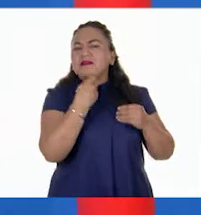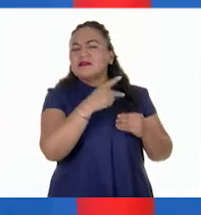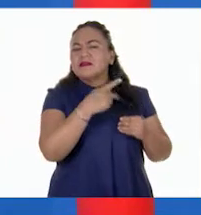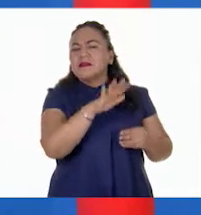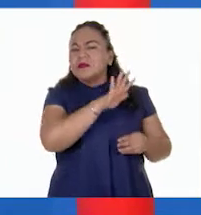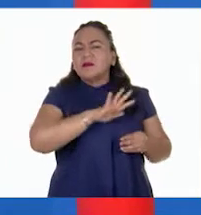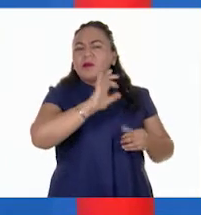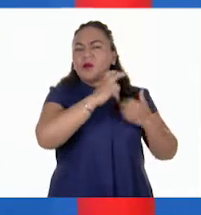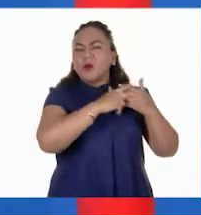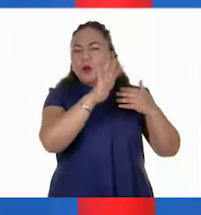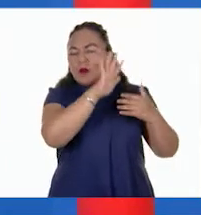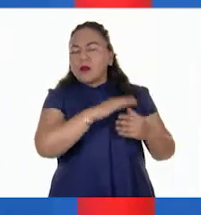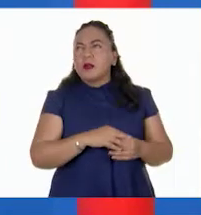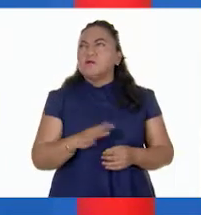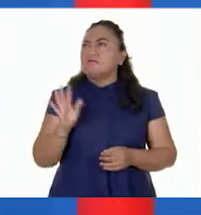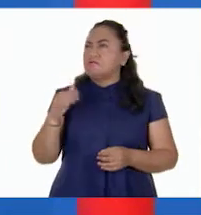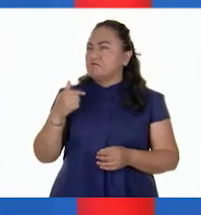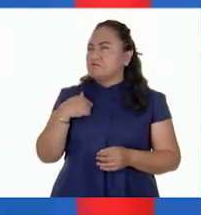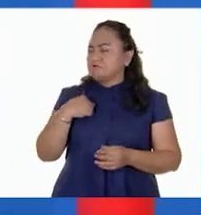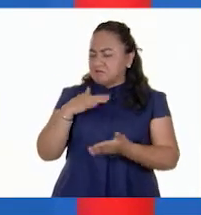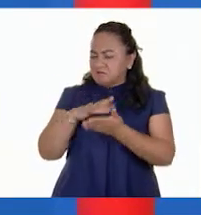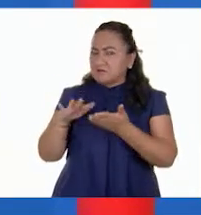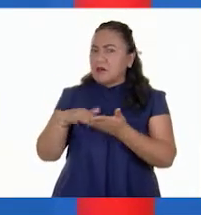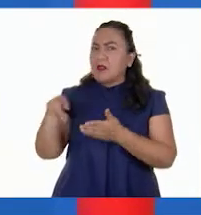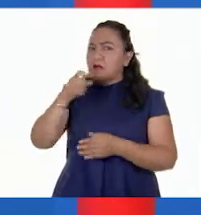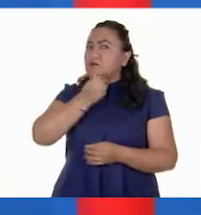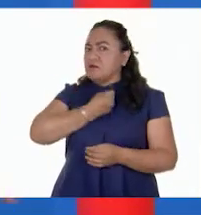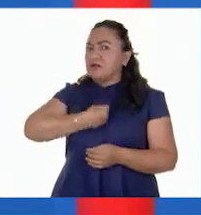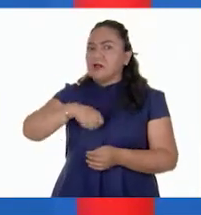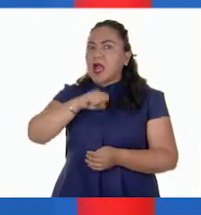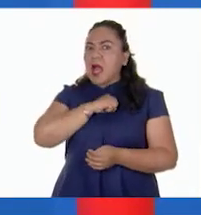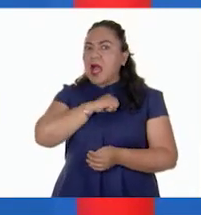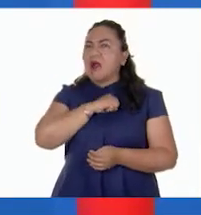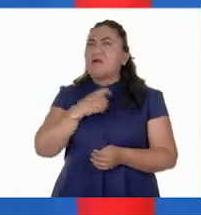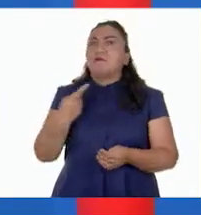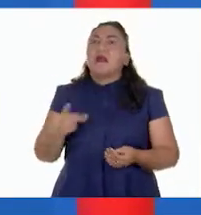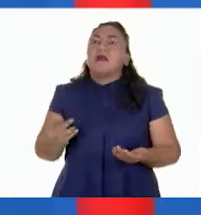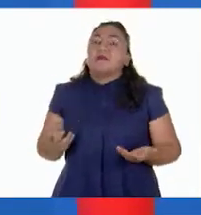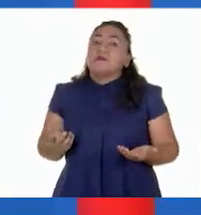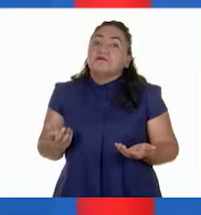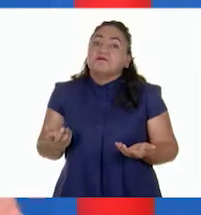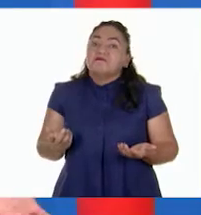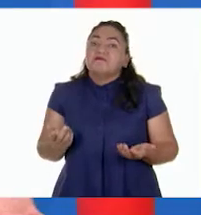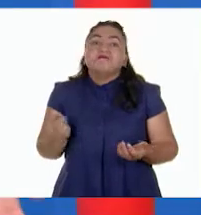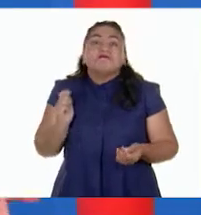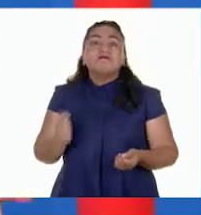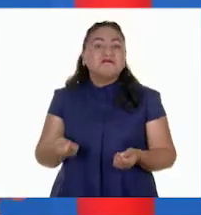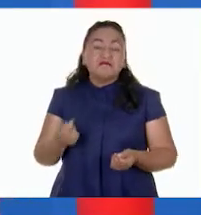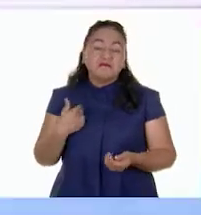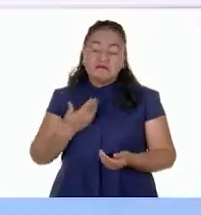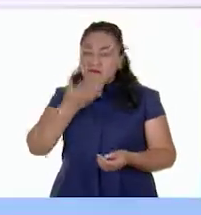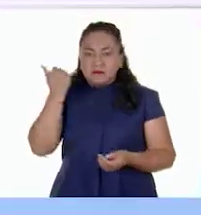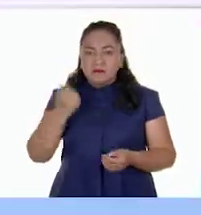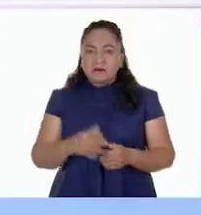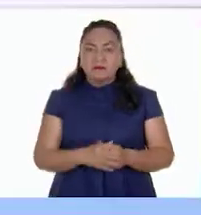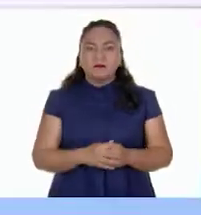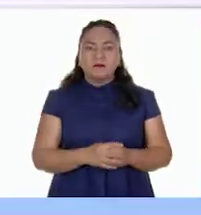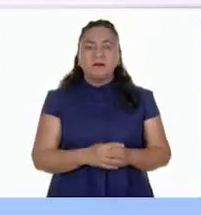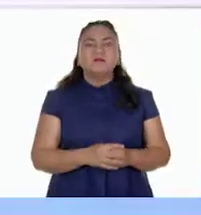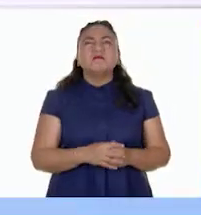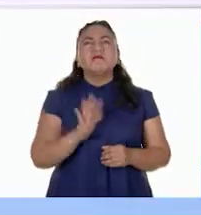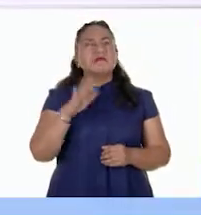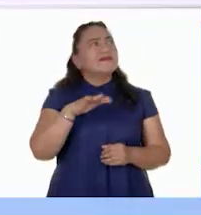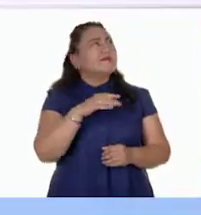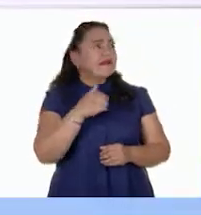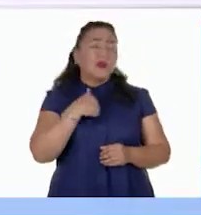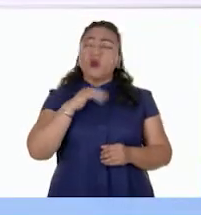yo leí en un artículo que era de las más saludables, pero no sé realmente qué implica. Bueno, yo